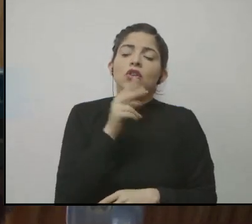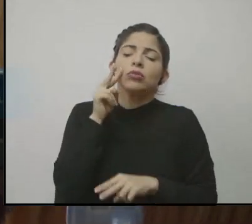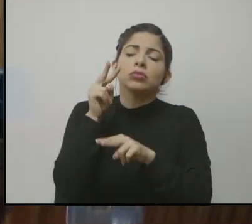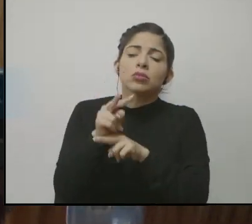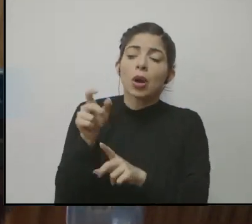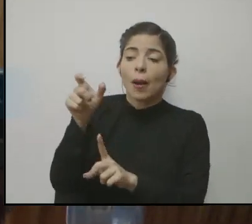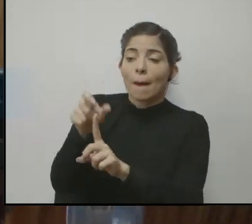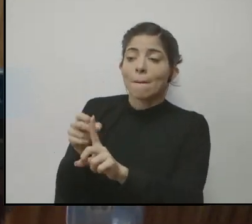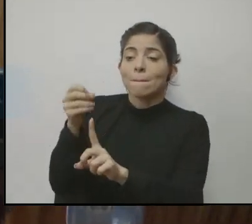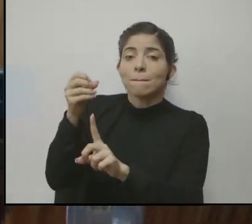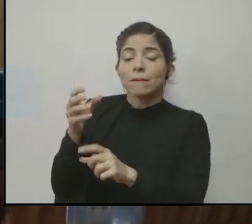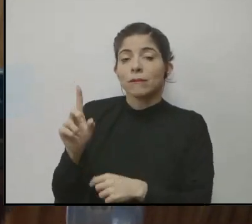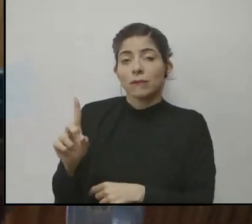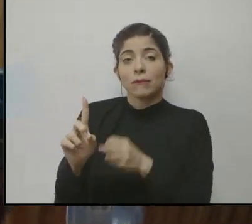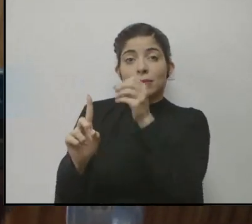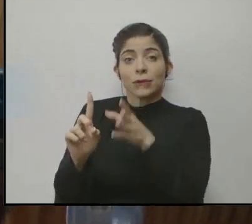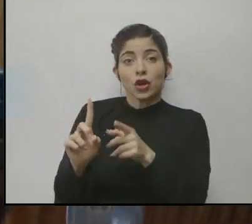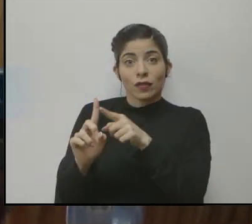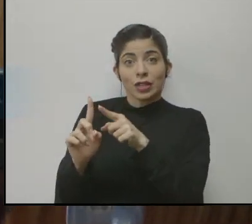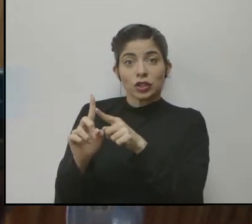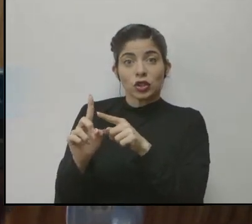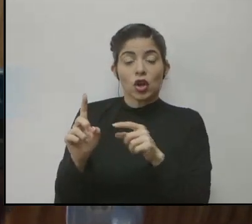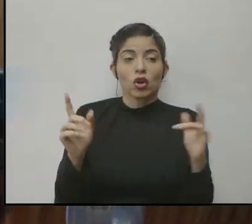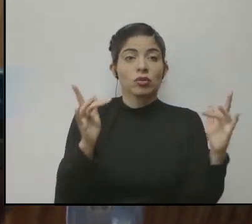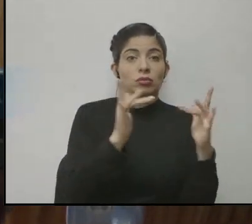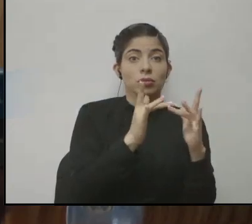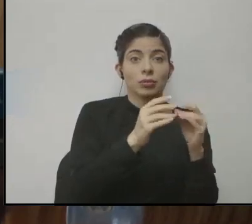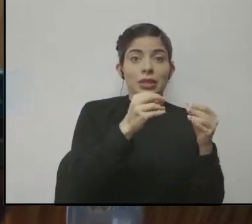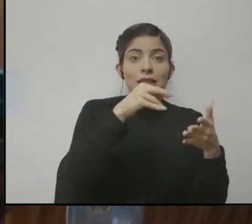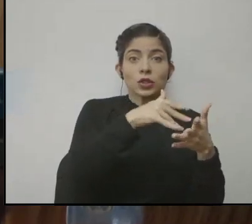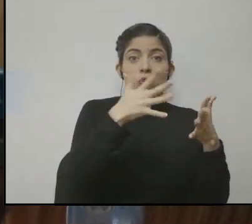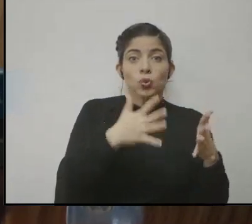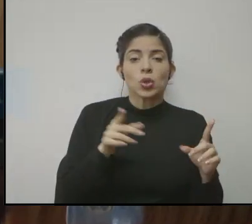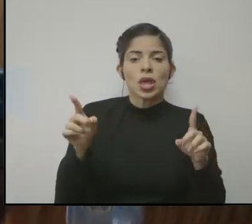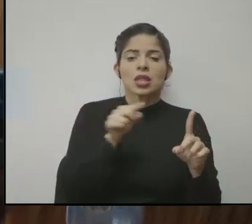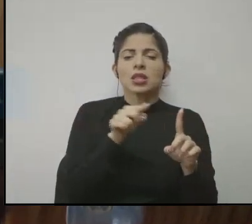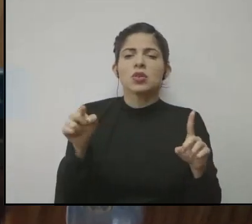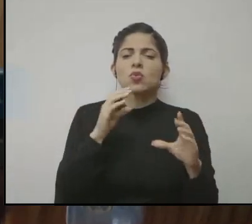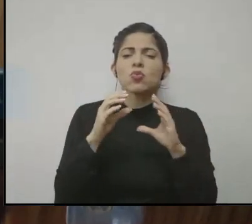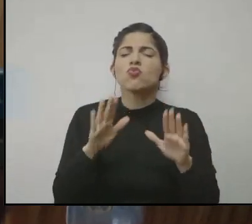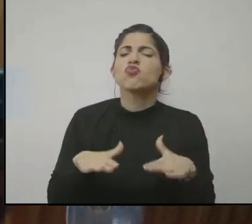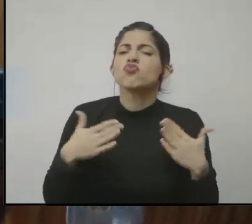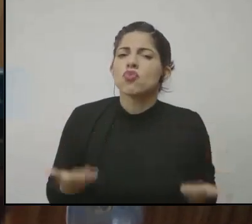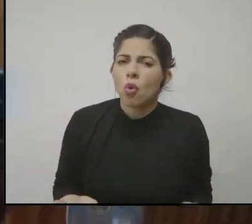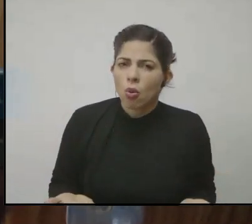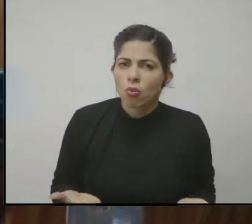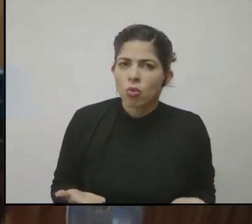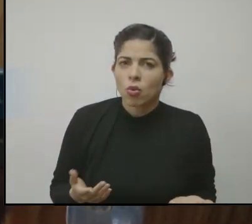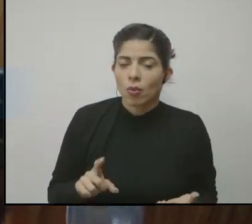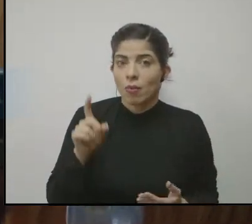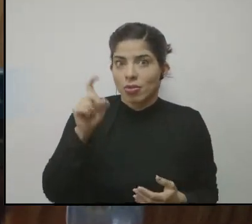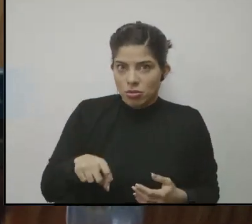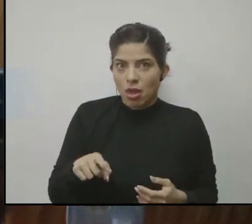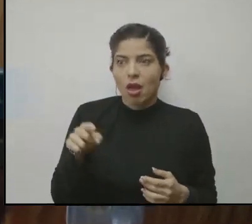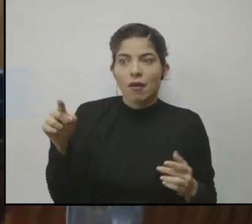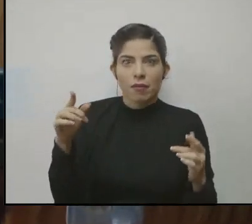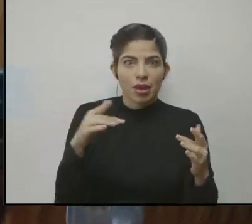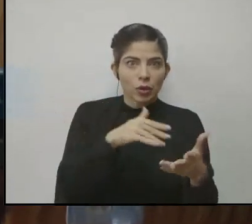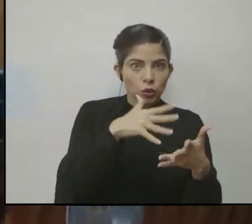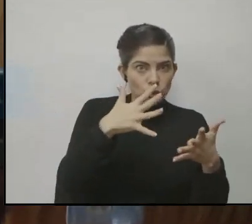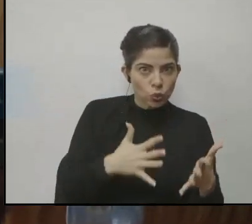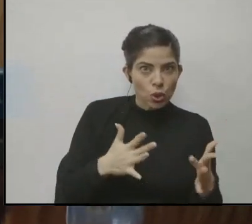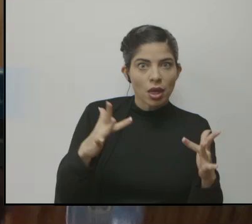docentes con sus estudiantes. Esto nos sirve no solo para llevar ese recuento de la comunicación y la conexión que tiene el